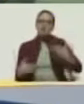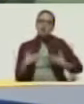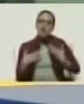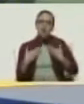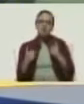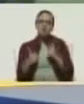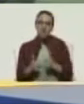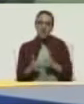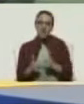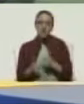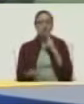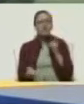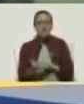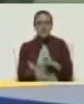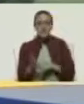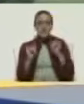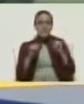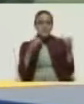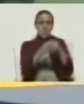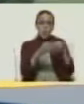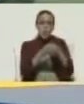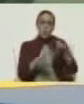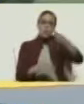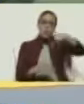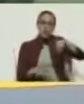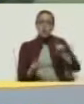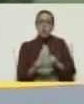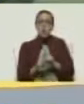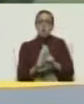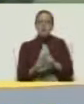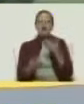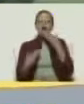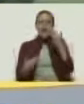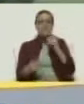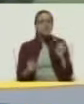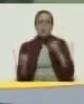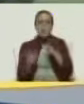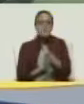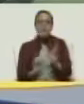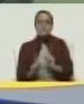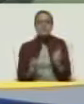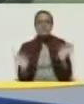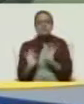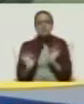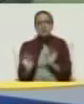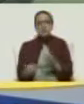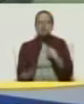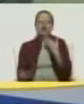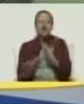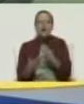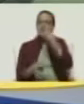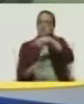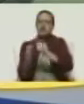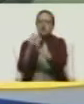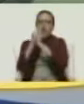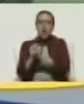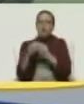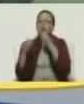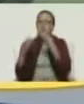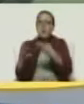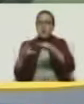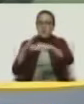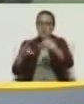Realmente la comitiva, bueno, salimos baratos y yo quiero agradecer las oraciones, los buenos mensajes, las buenas